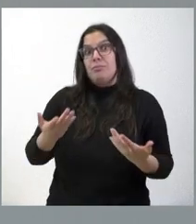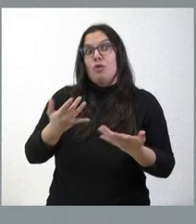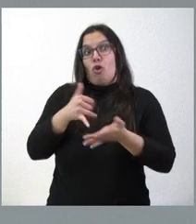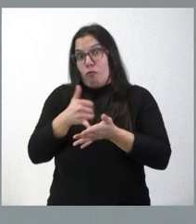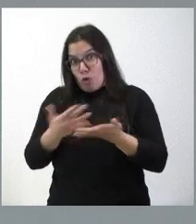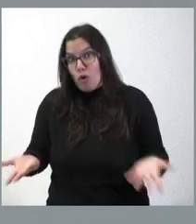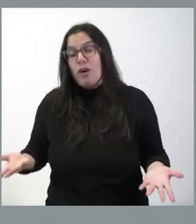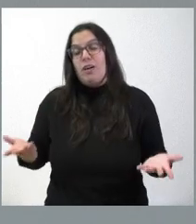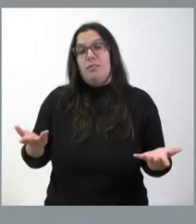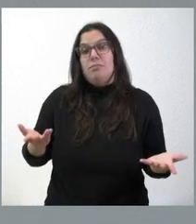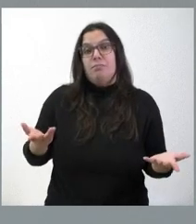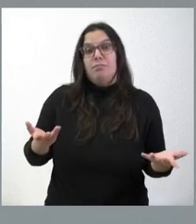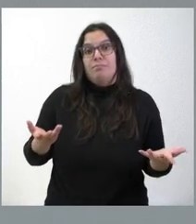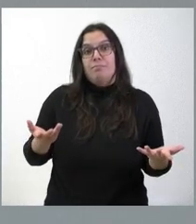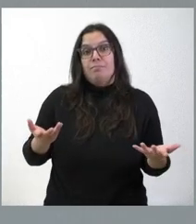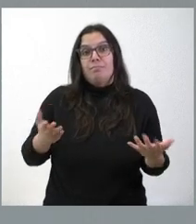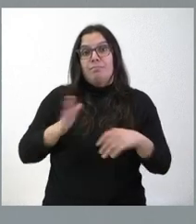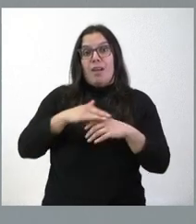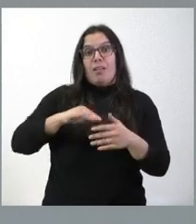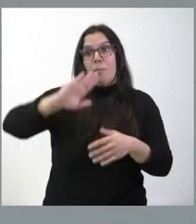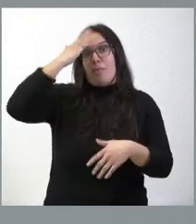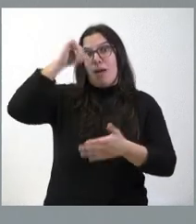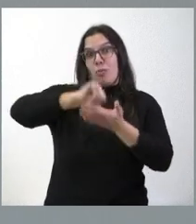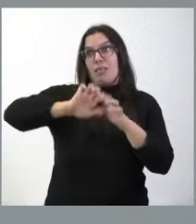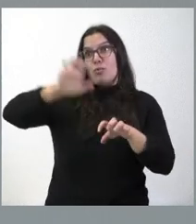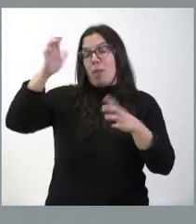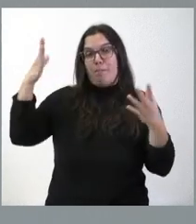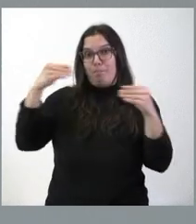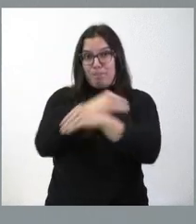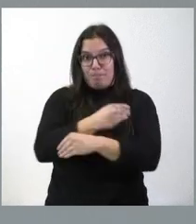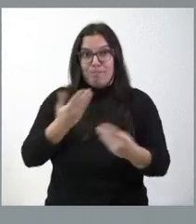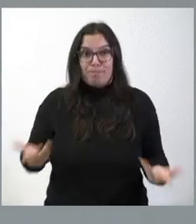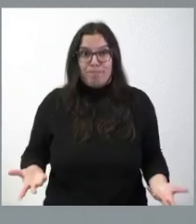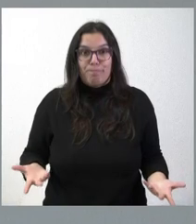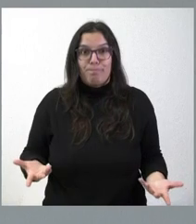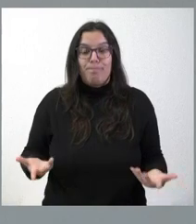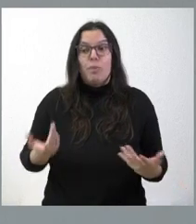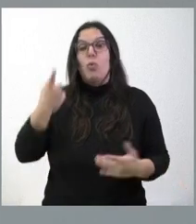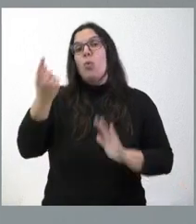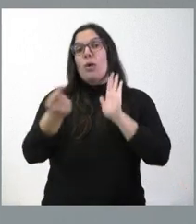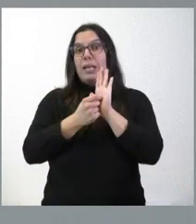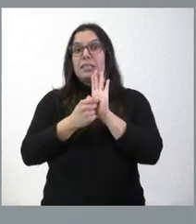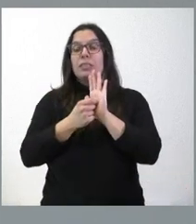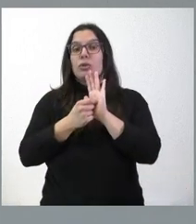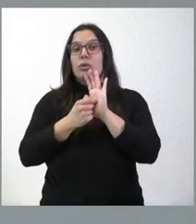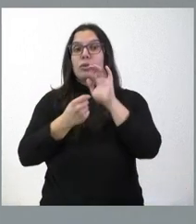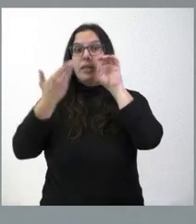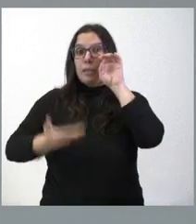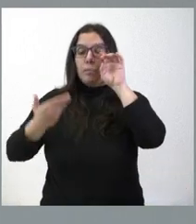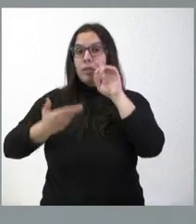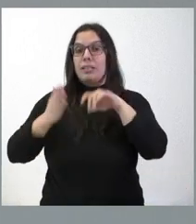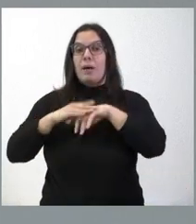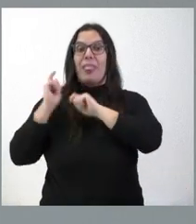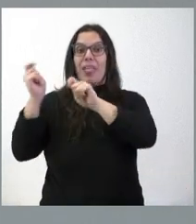de transporte aéreo con las principales ciudades europeas. Es paradójico que el requisito determinante para estas asesinaciones